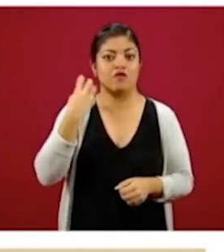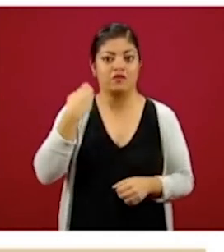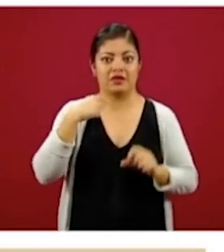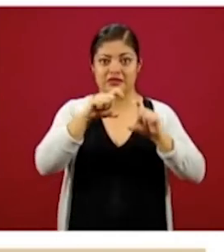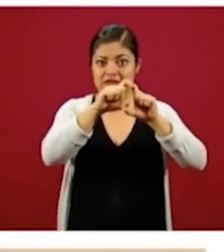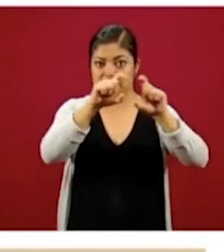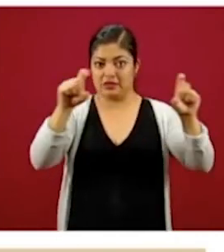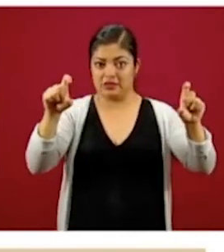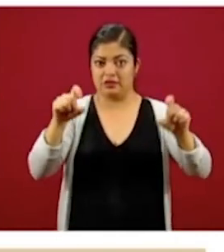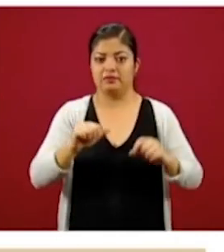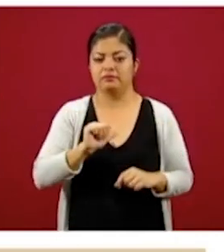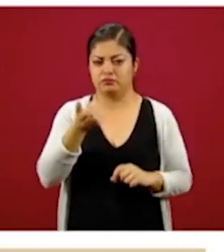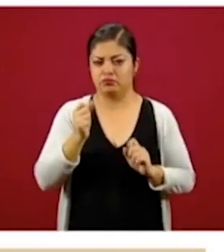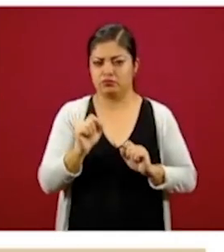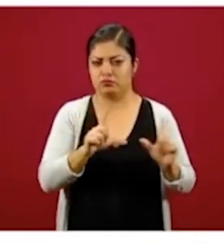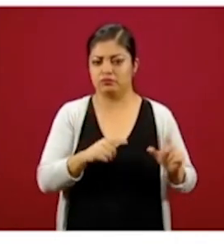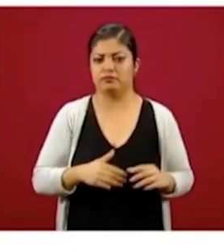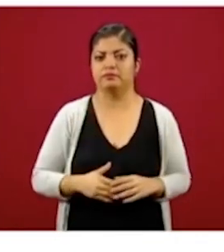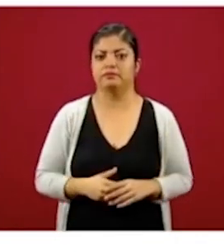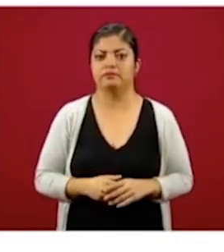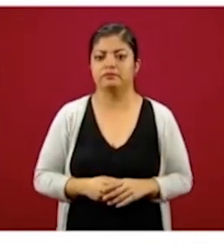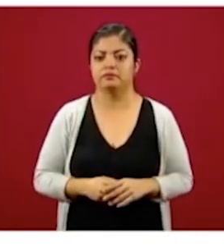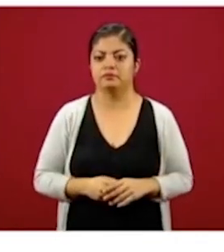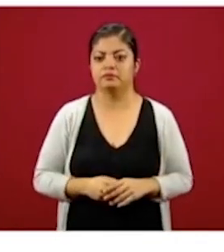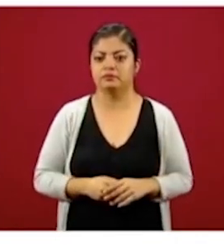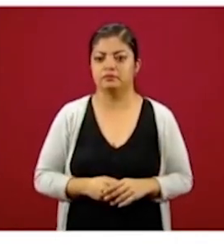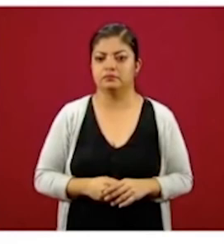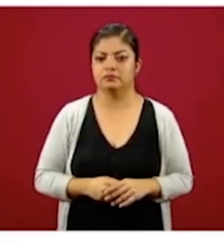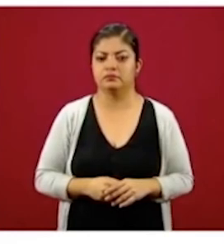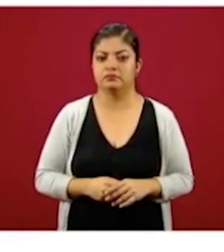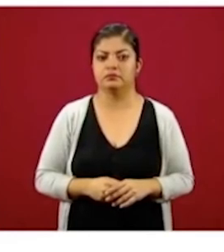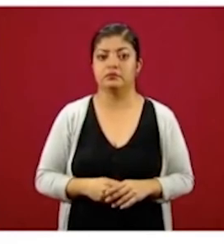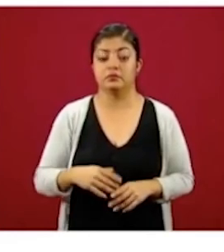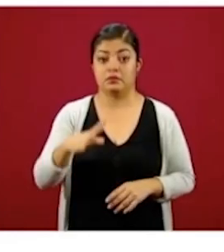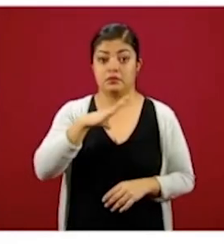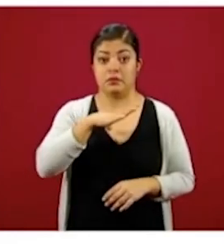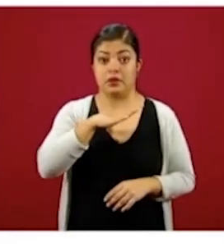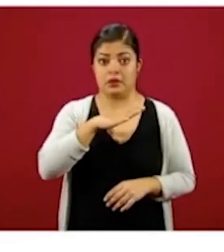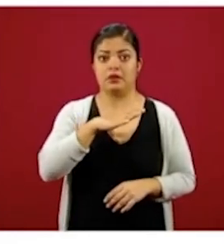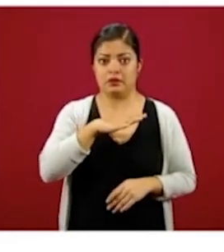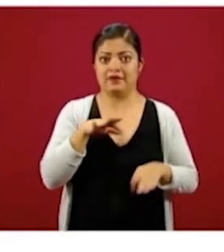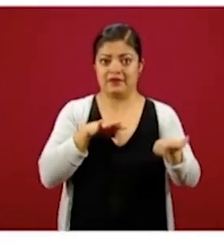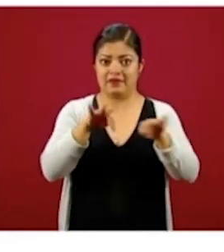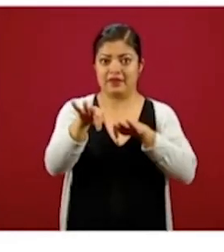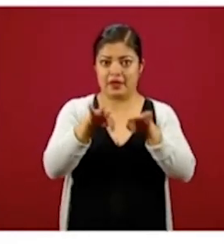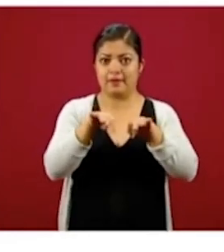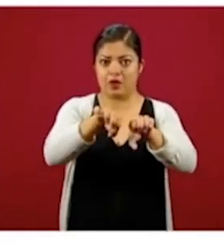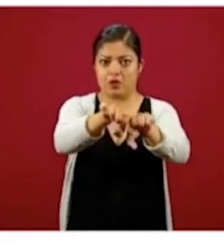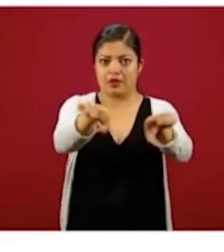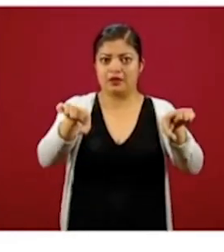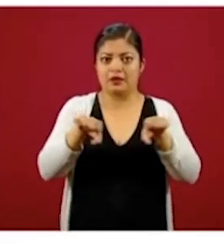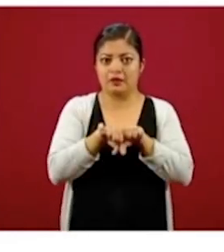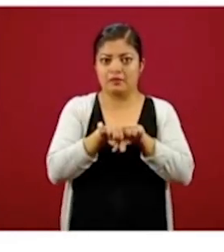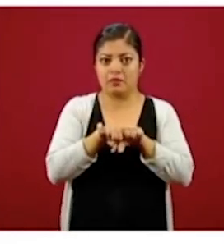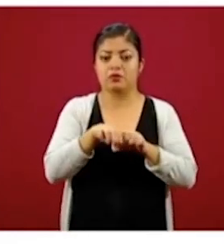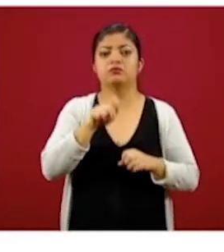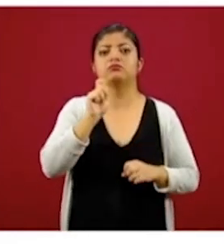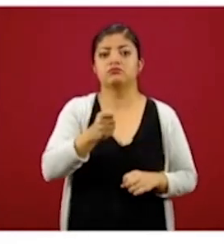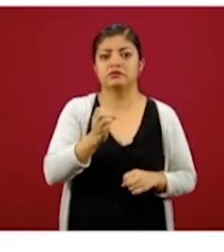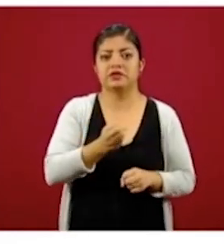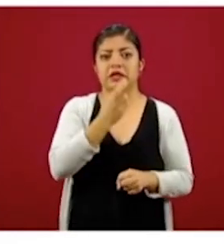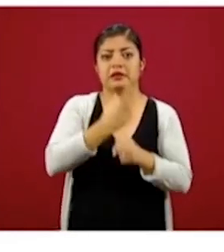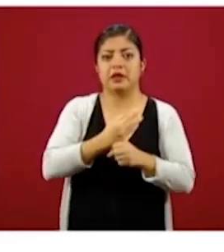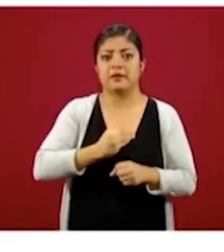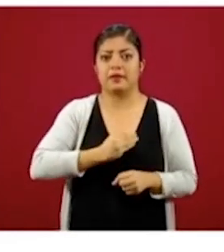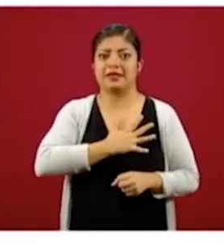La siguiente, por favor. Y hay un trabajo en equipo que estamos haciendo desde la Secretaría de Bienestar,